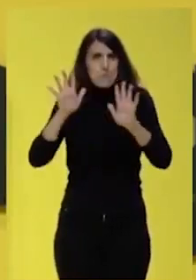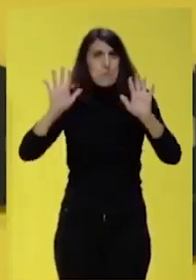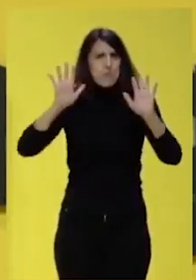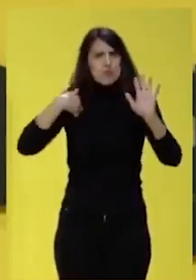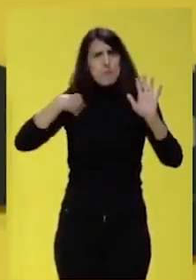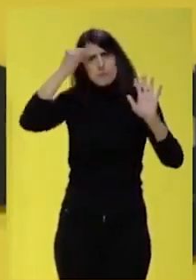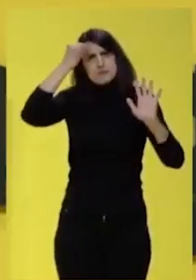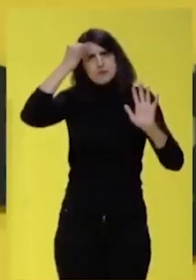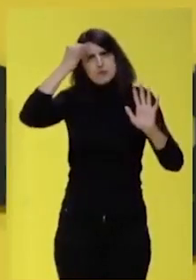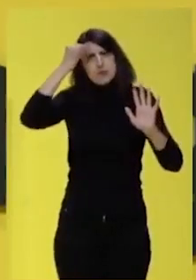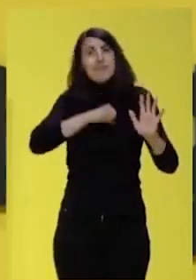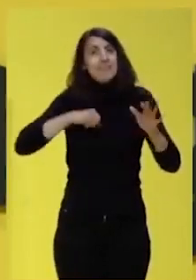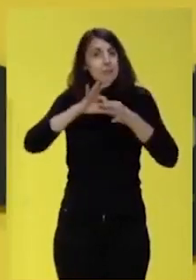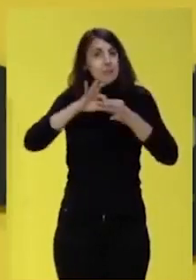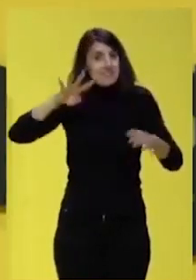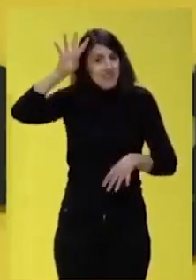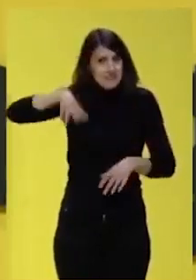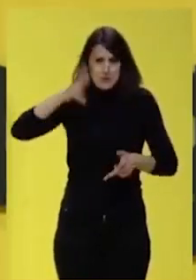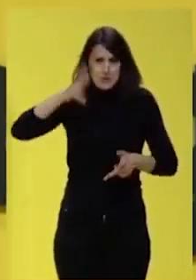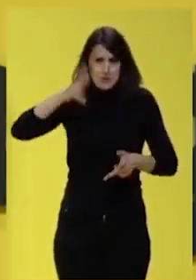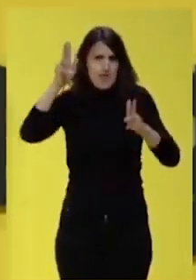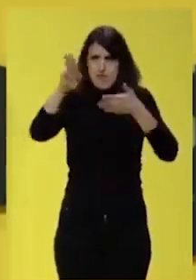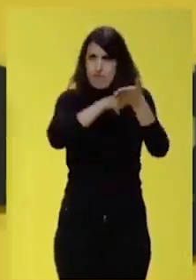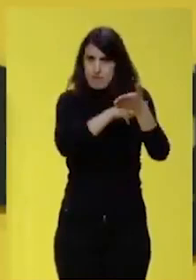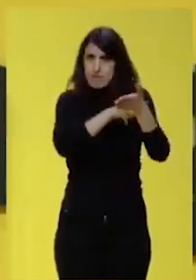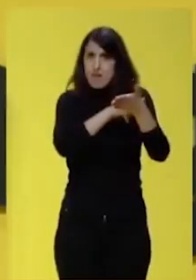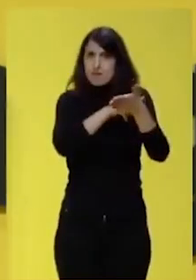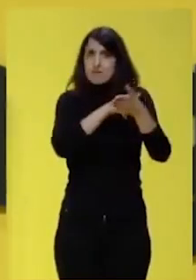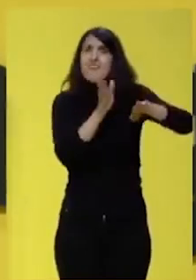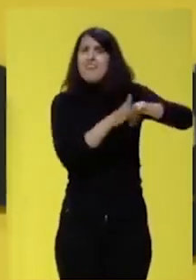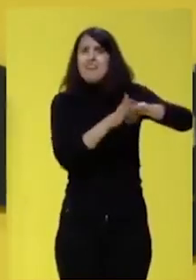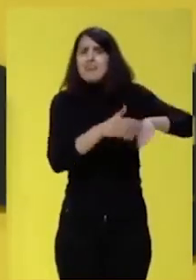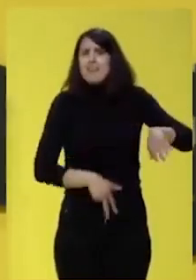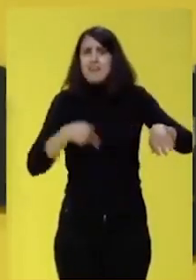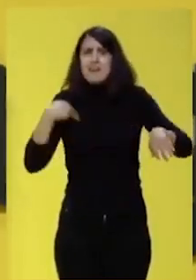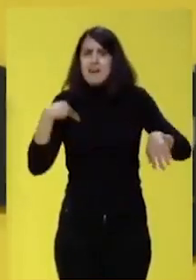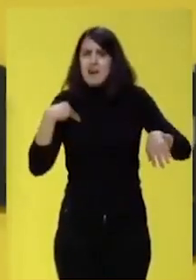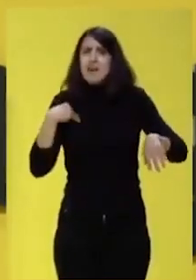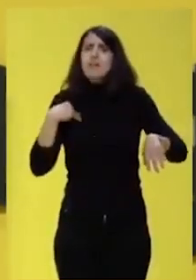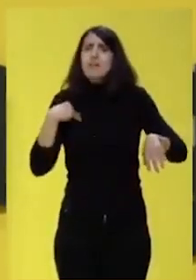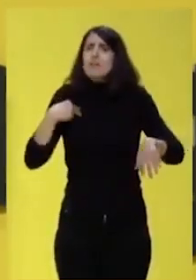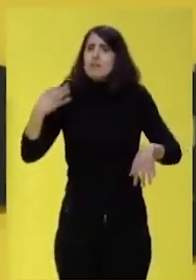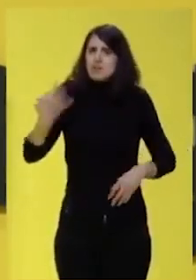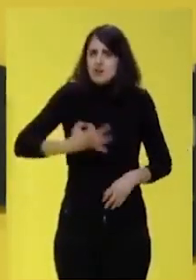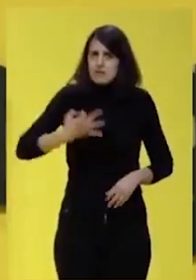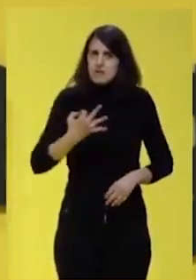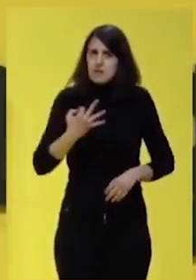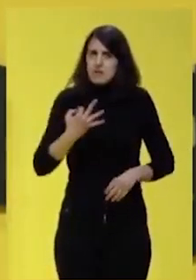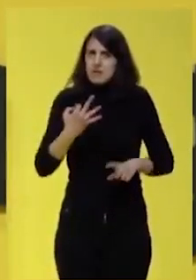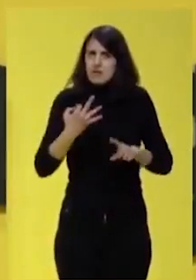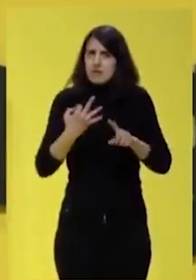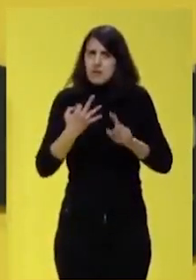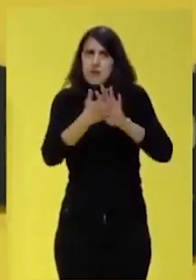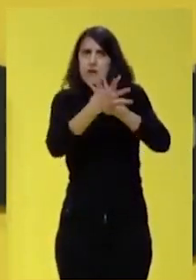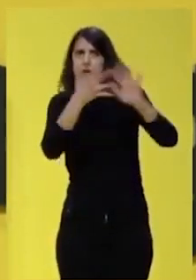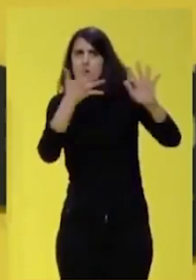creo que el independentismo catalán, vasco, galego, las izquierdas en general tienen que ser capaces de estar a la altura